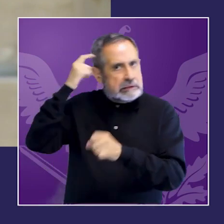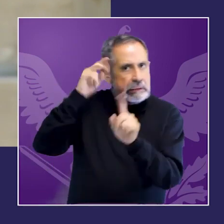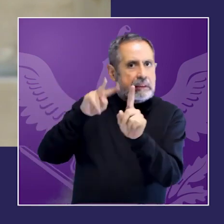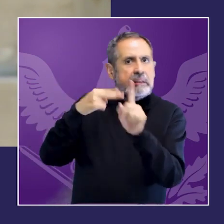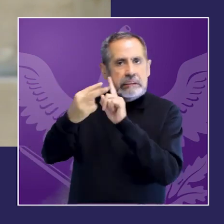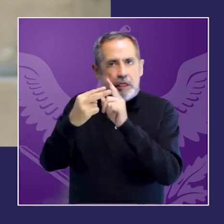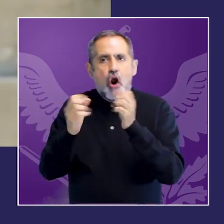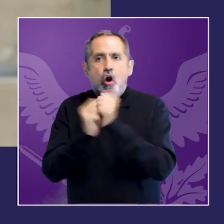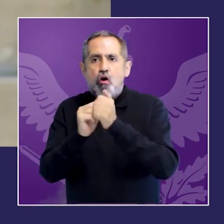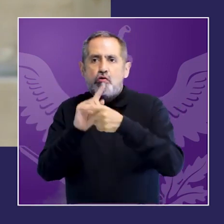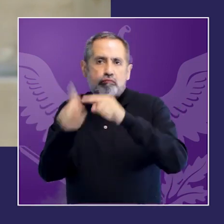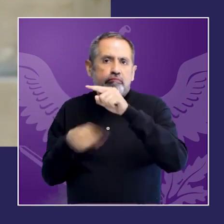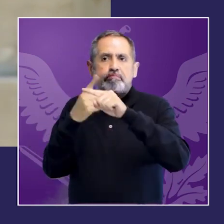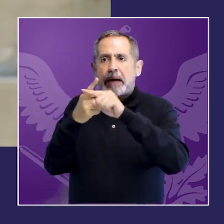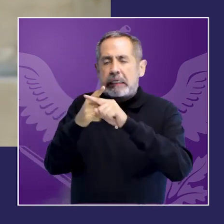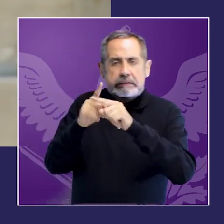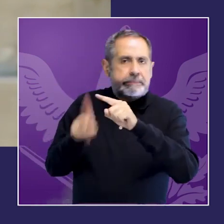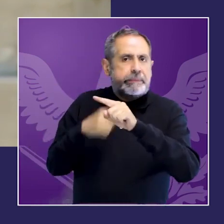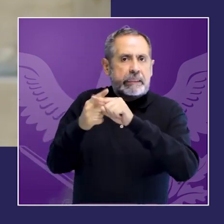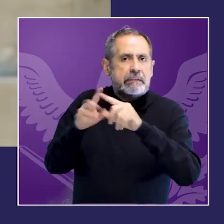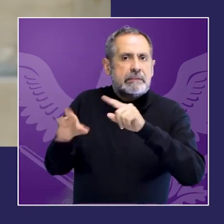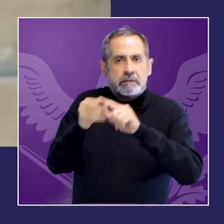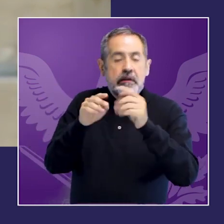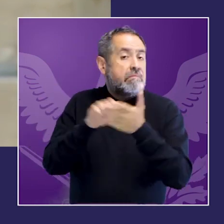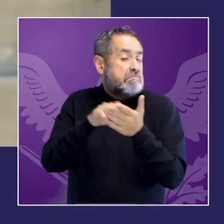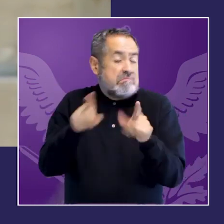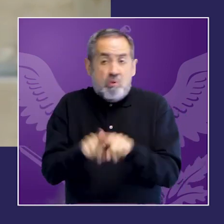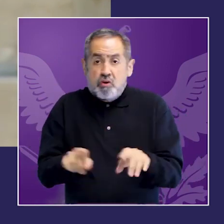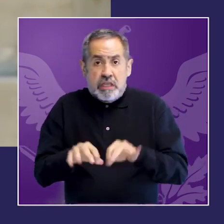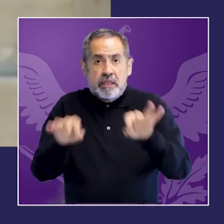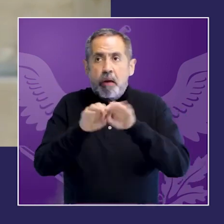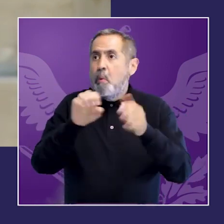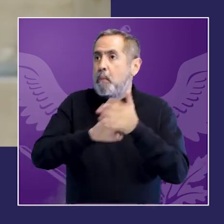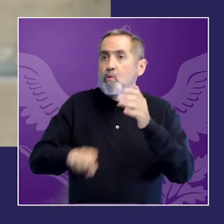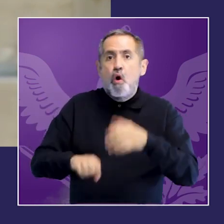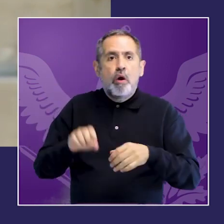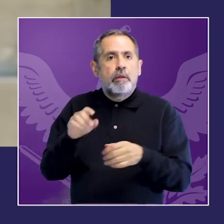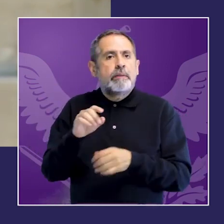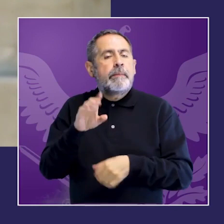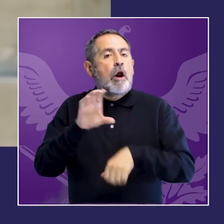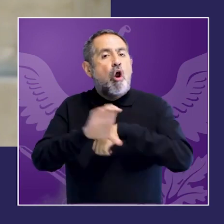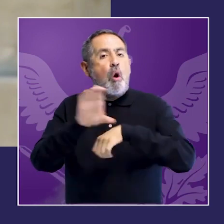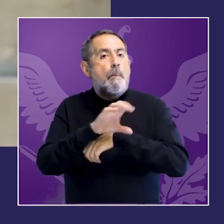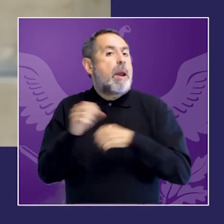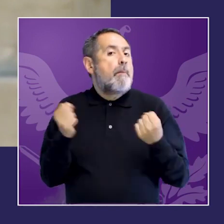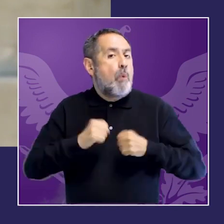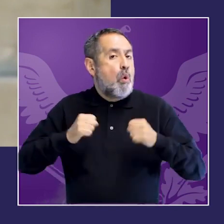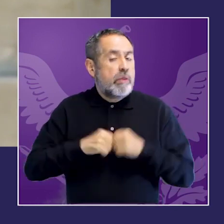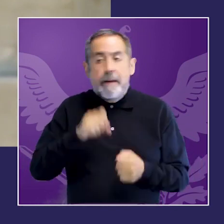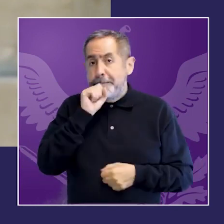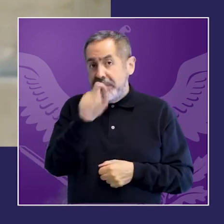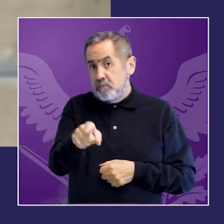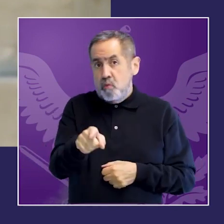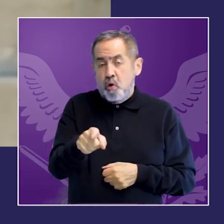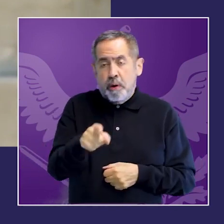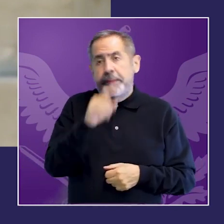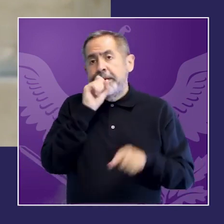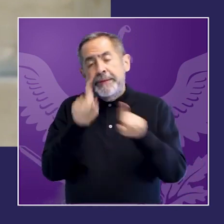y aplicarse y aplicarse y para ello tercera práctica promisoria